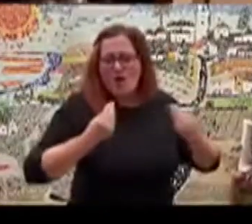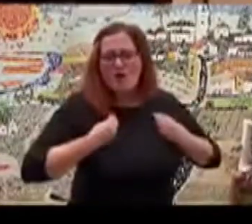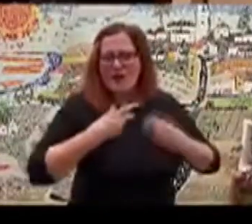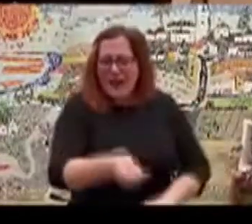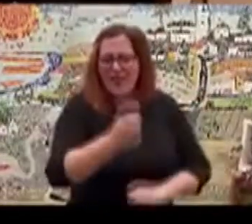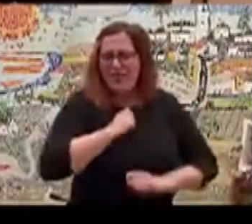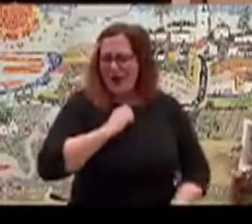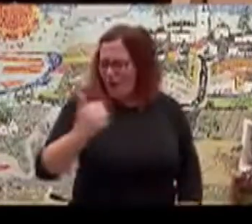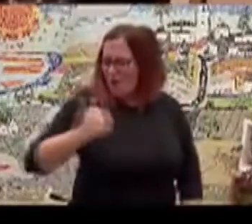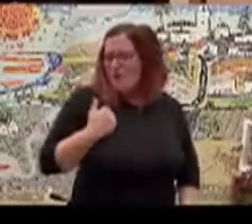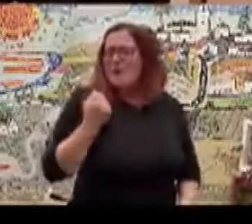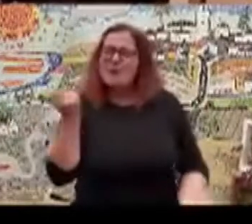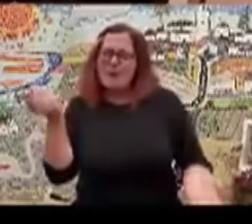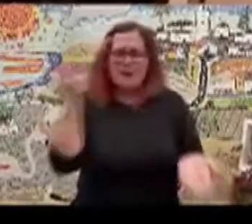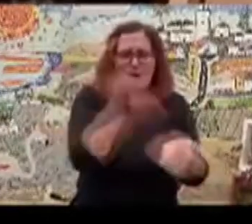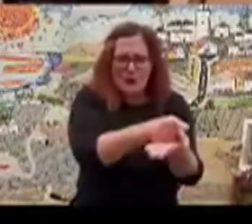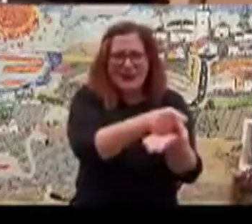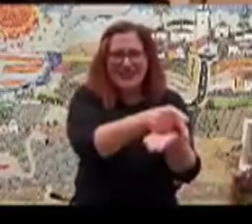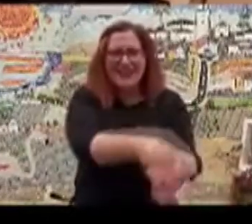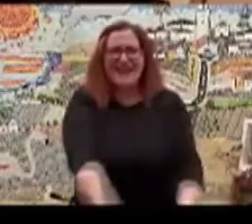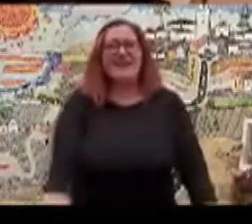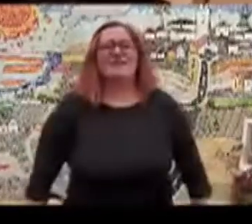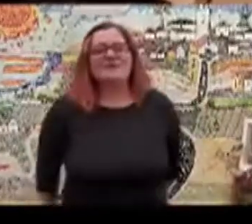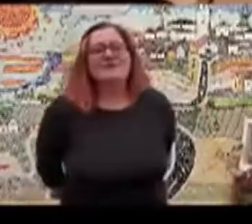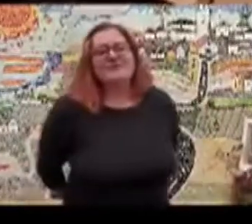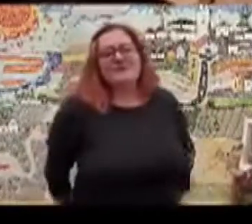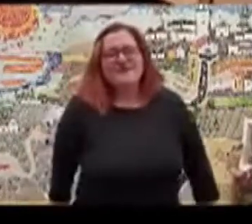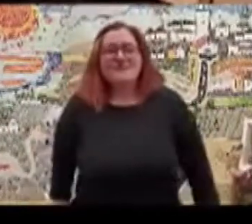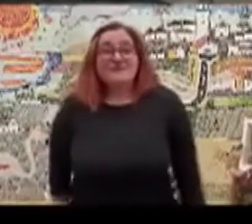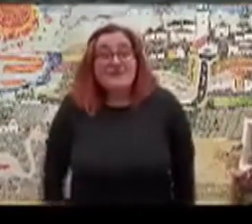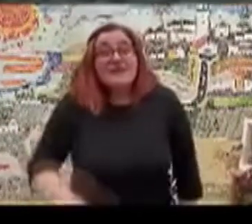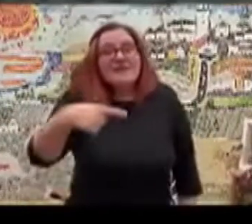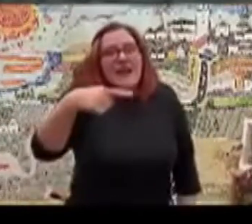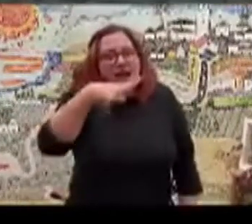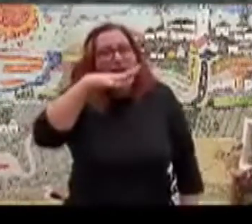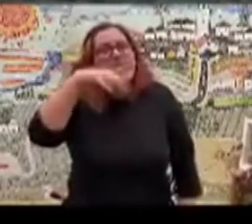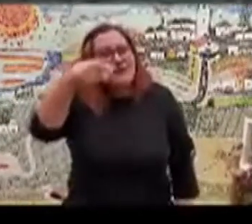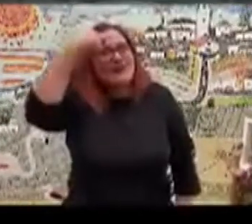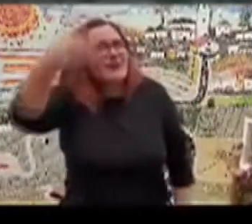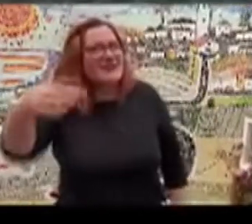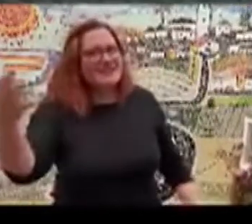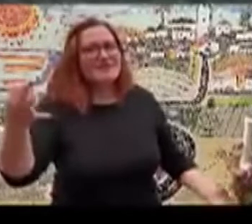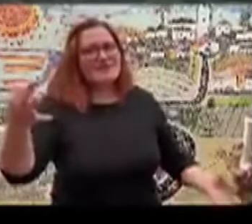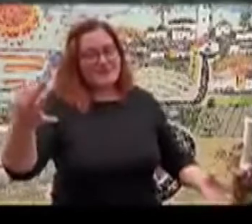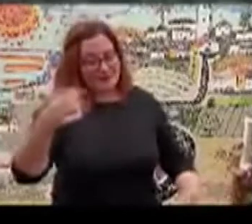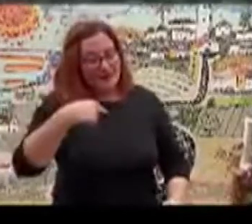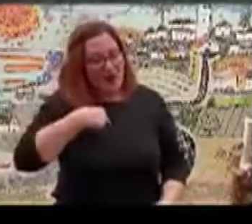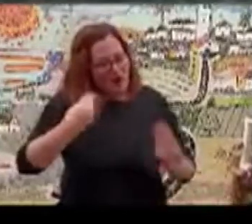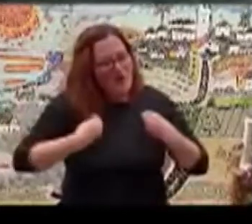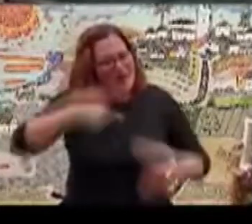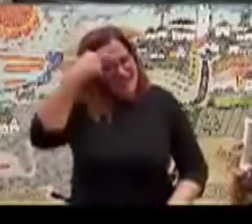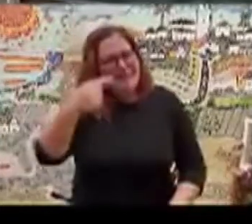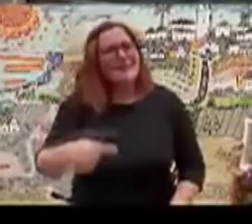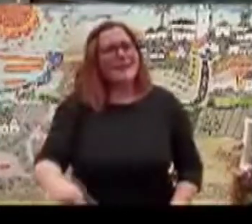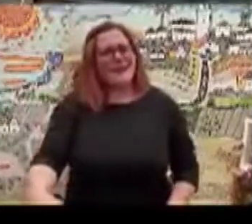vida me ofreció una nueva oportunidad. Y ahora sabes, sé bien qué